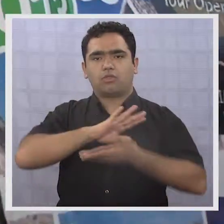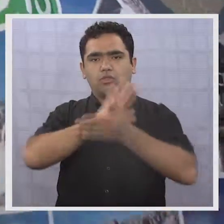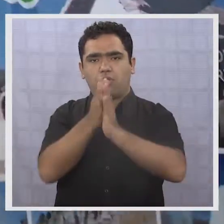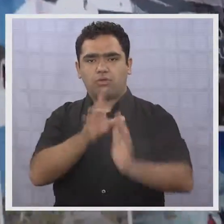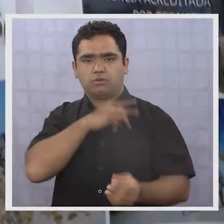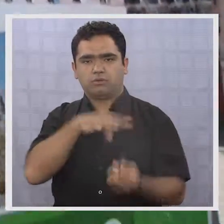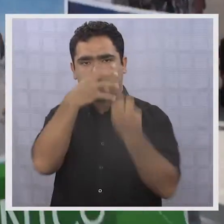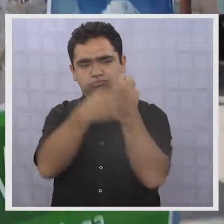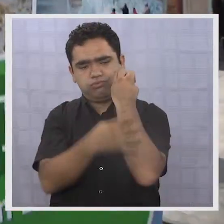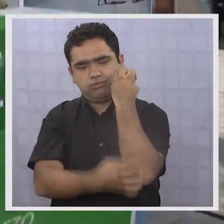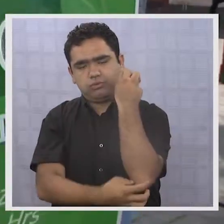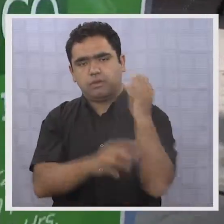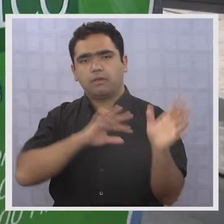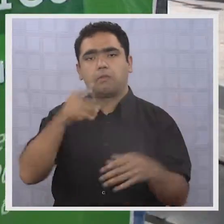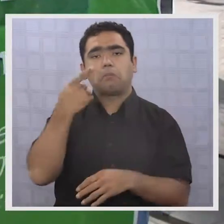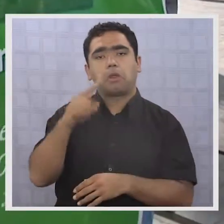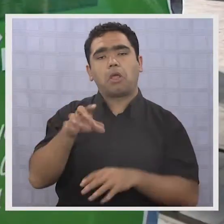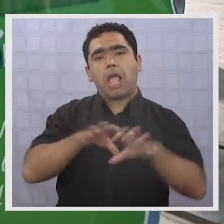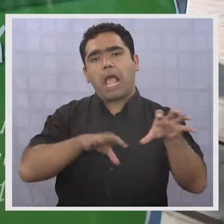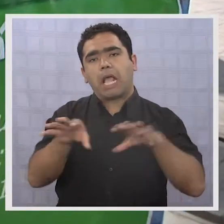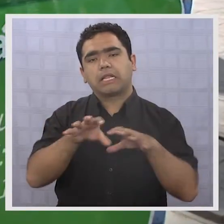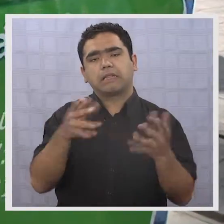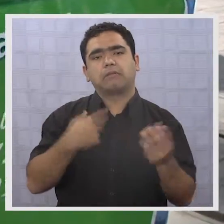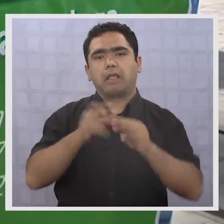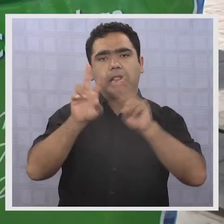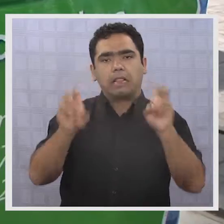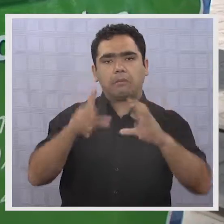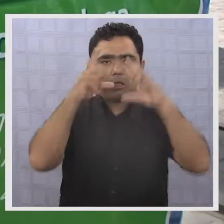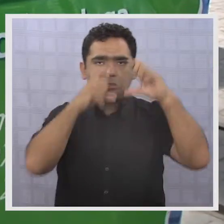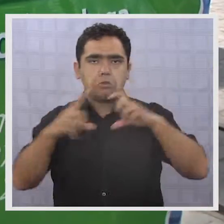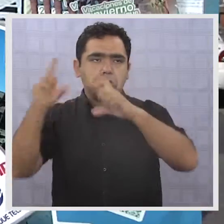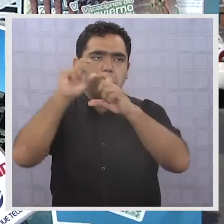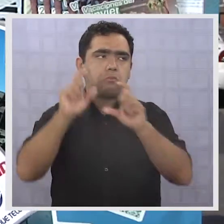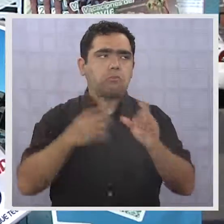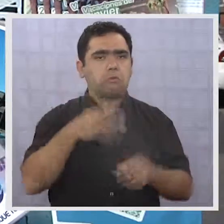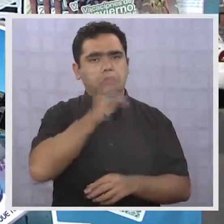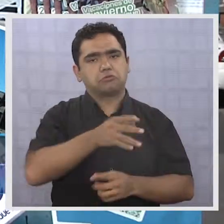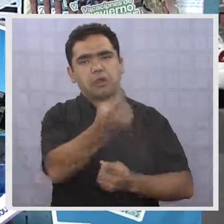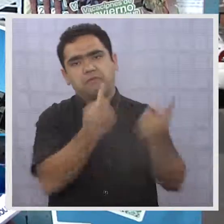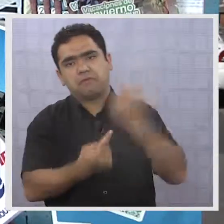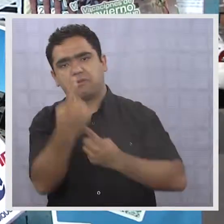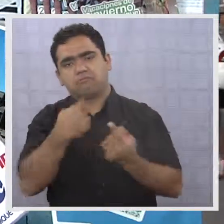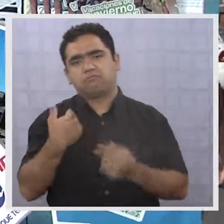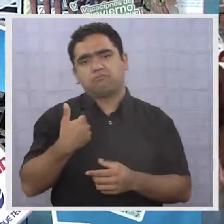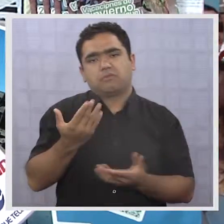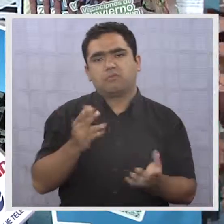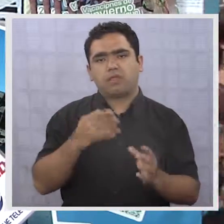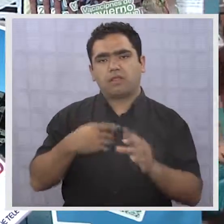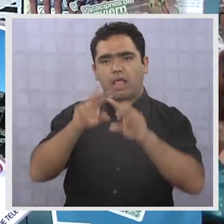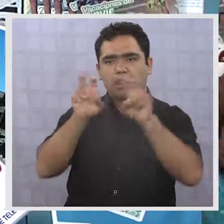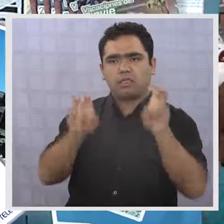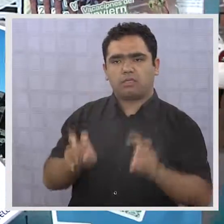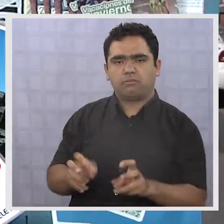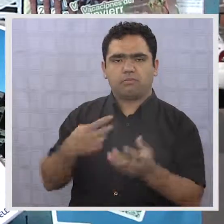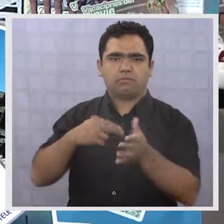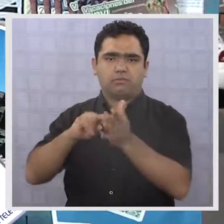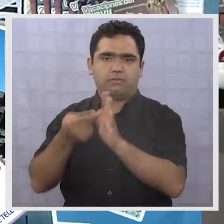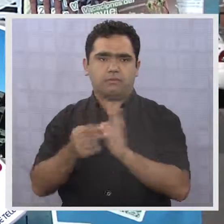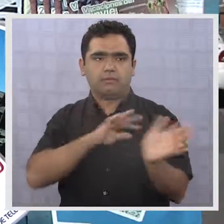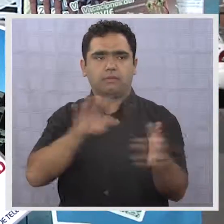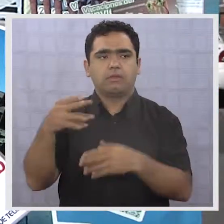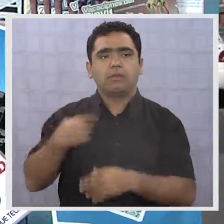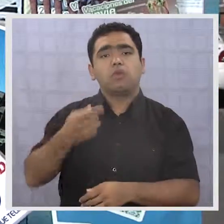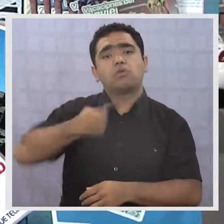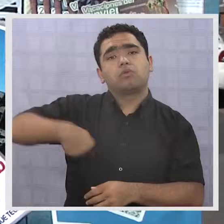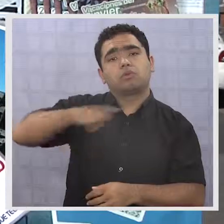turística no se ha visto mayormente afectada por esta situación. Nosotros trabajamos en esta tienda 20 años aproximadamente. Y